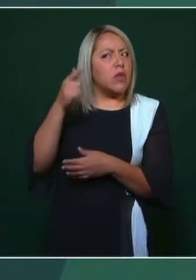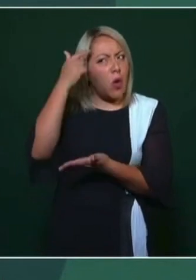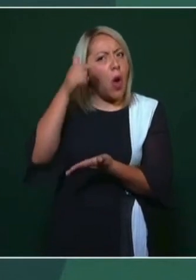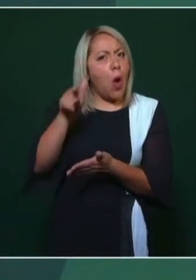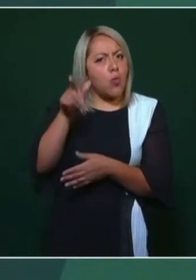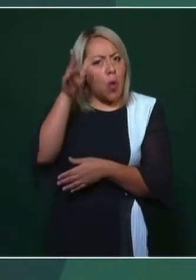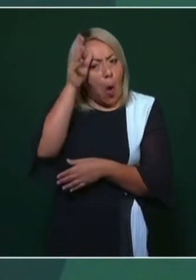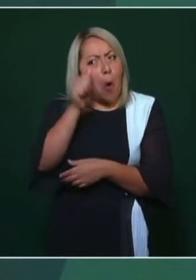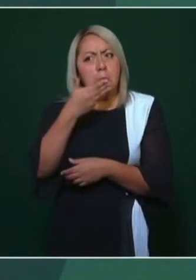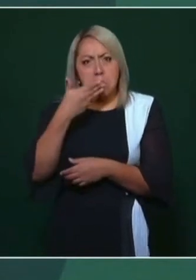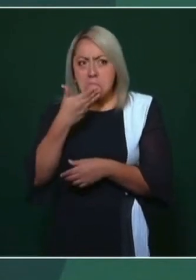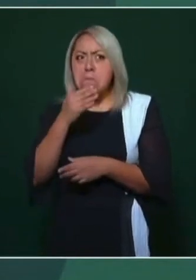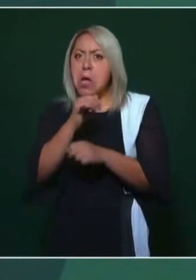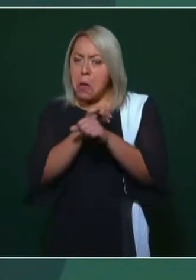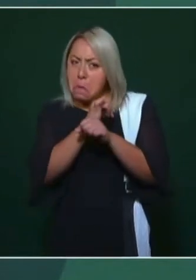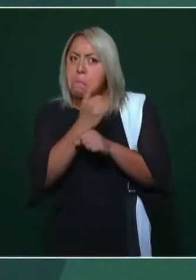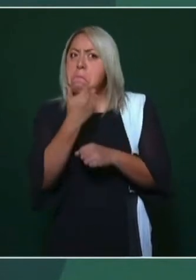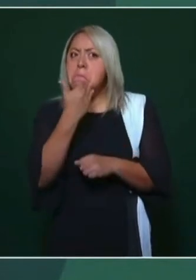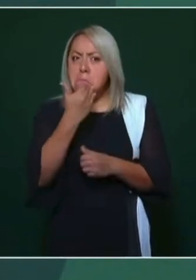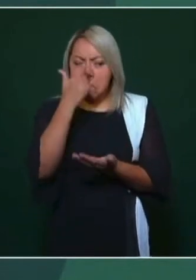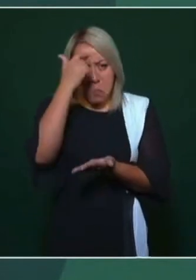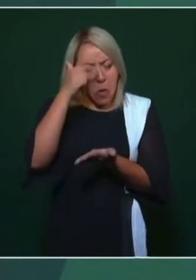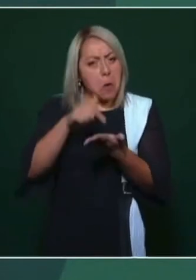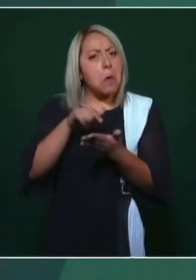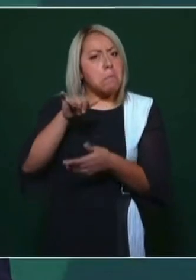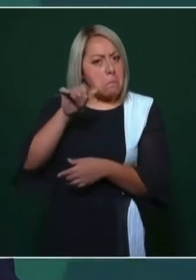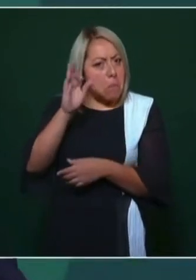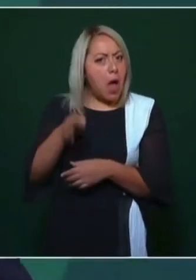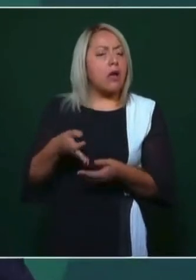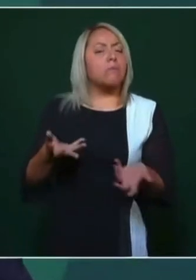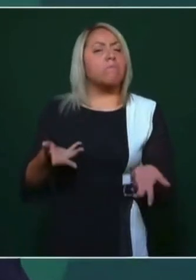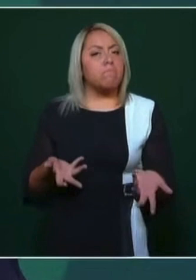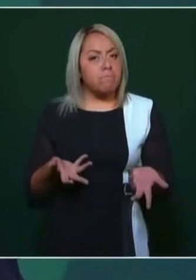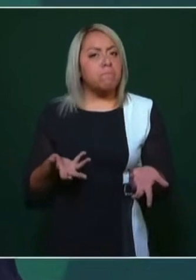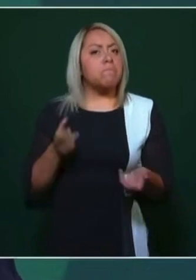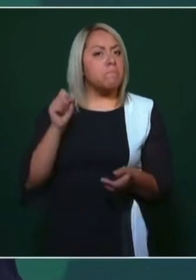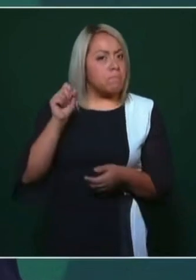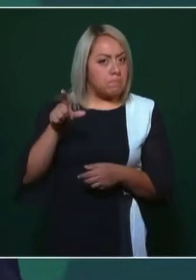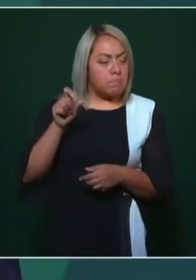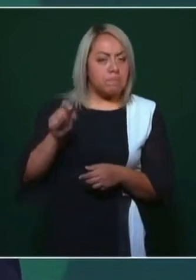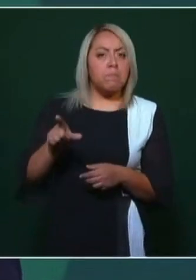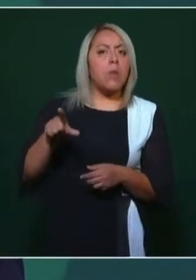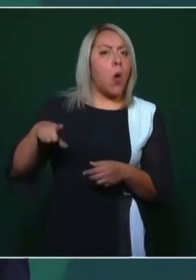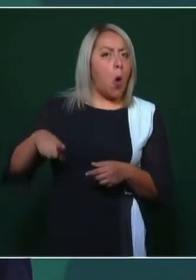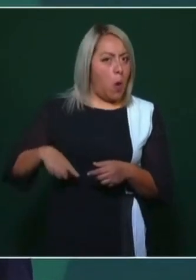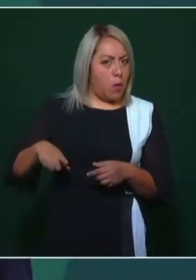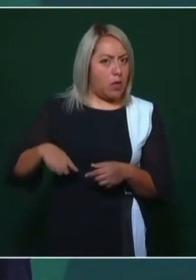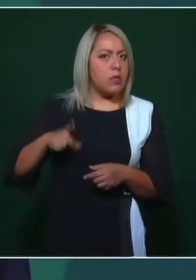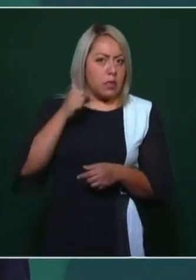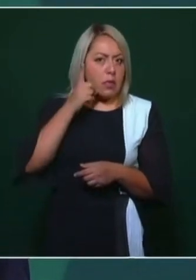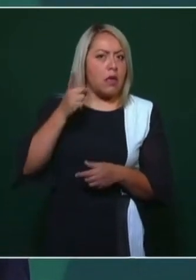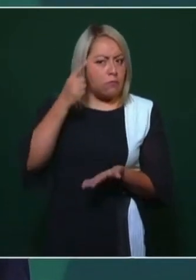el propio gobernador,